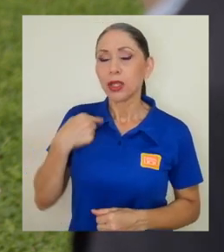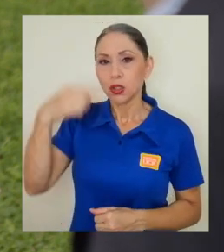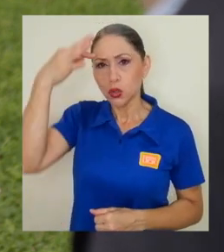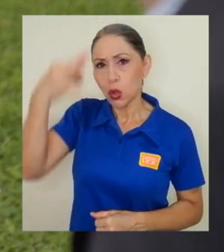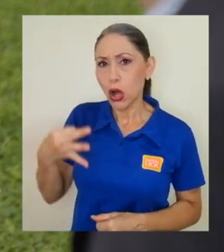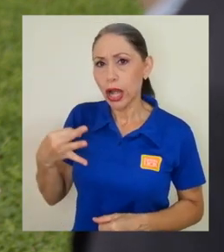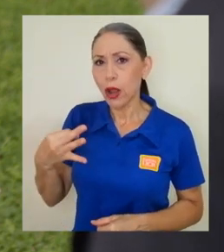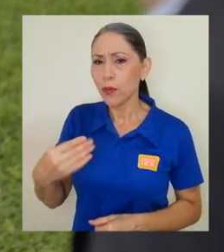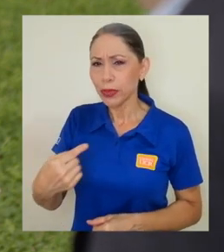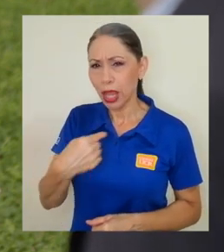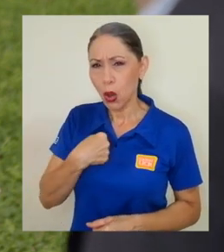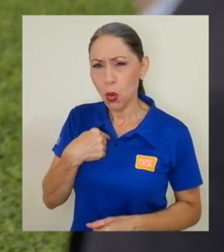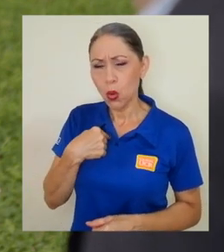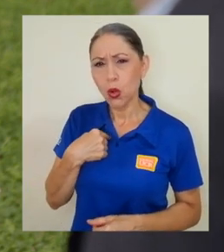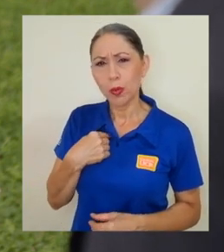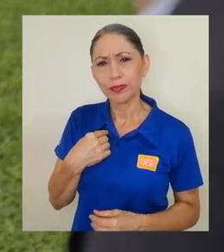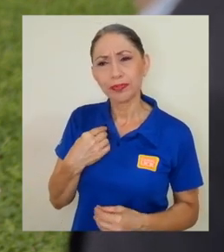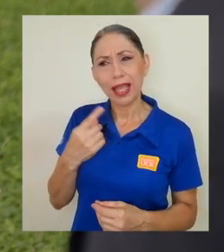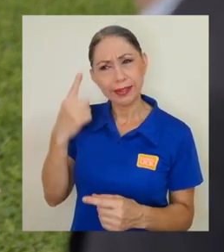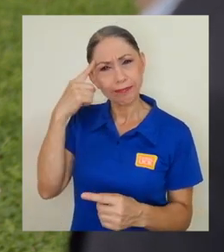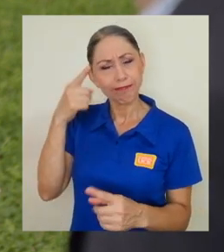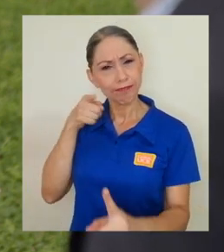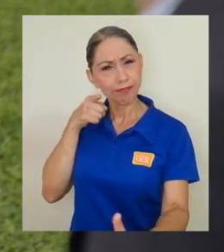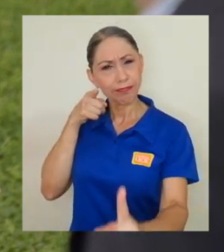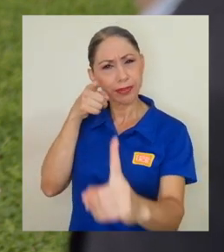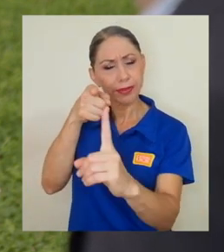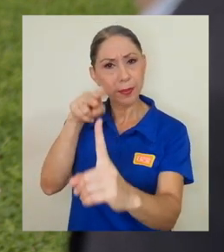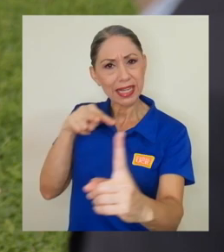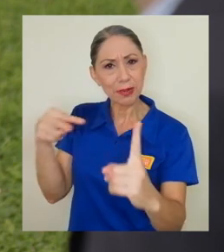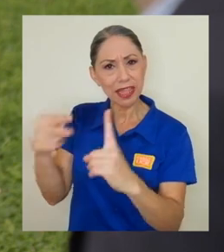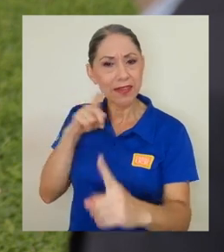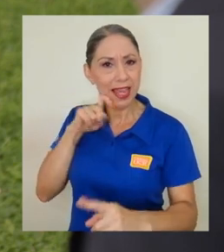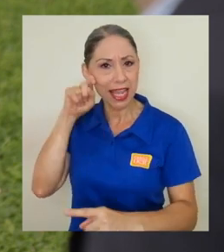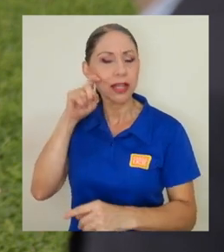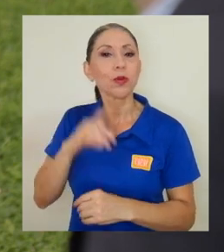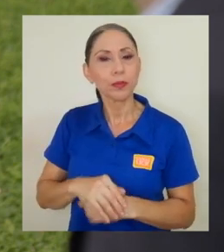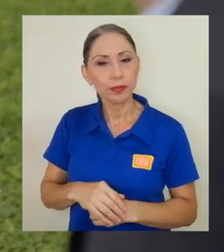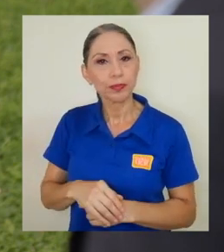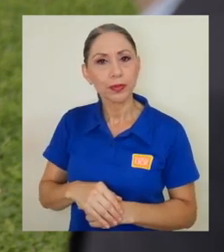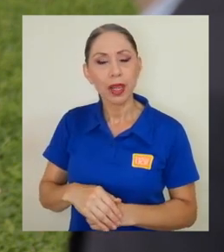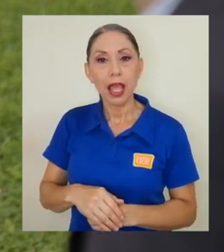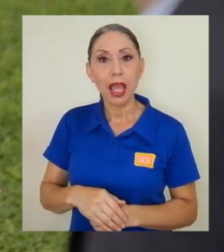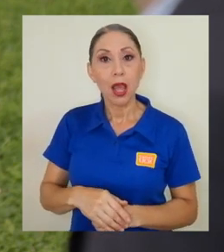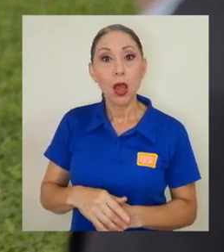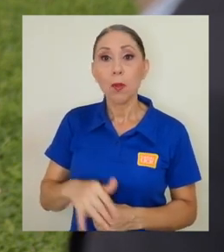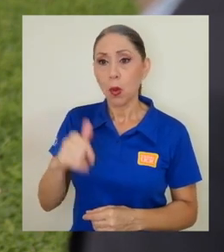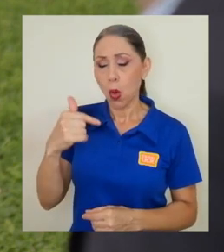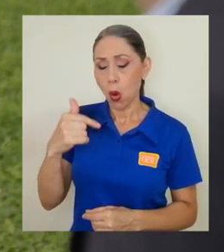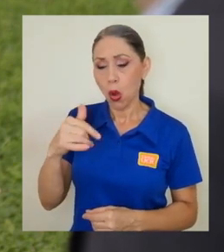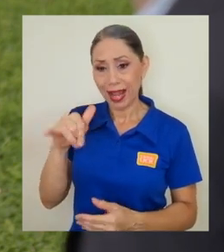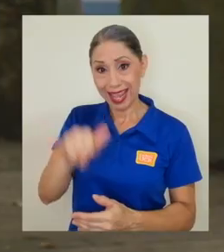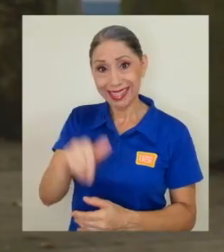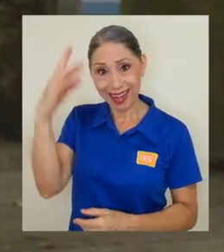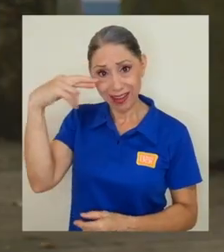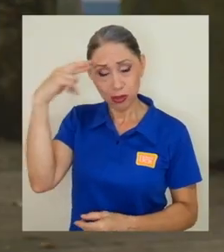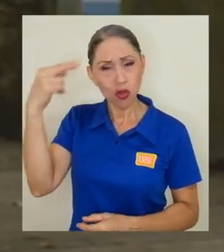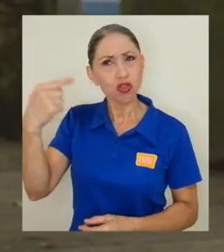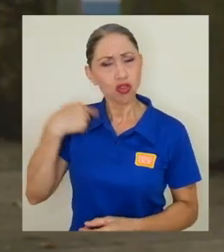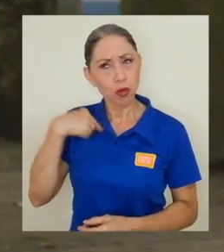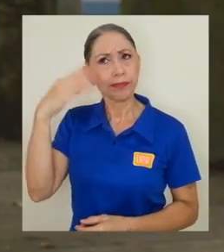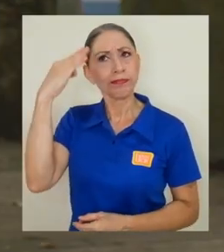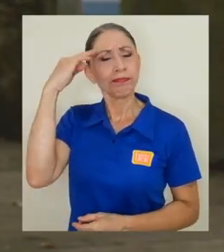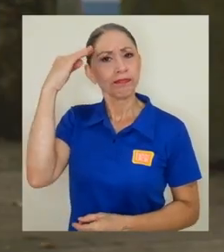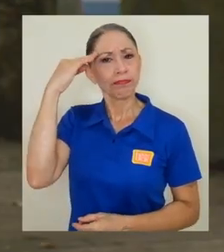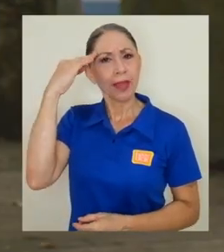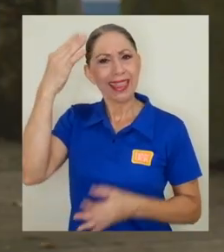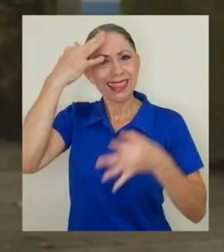uno va mucho en la línea que hablábamos sobre la perspectiva de género y por eso decidí muy conscientemente, ¿verdad?,